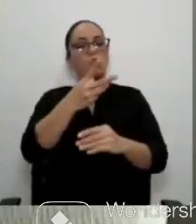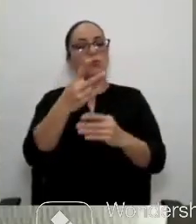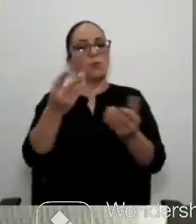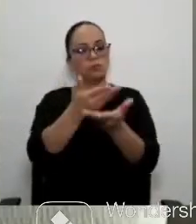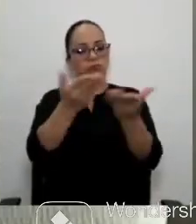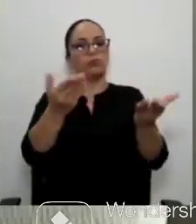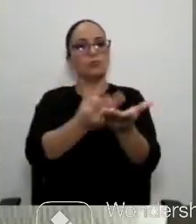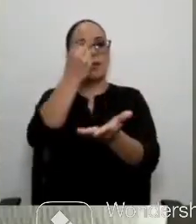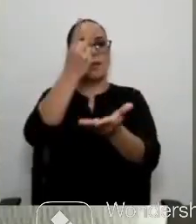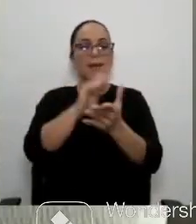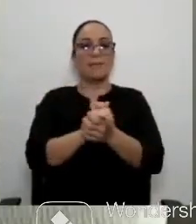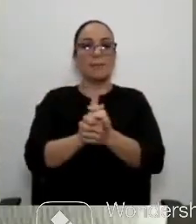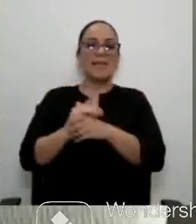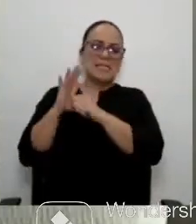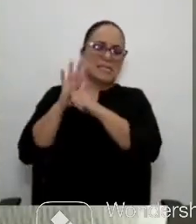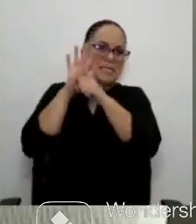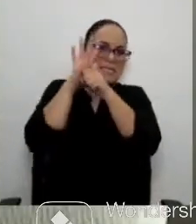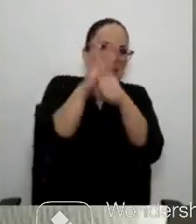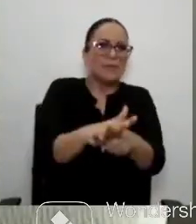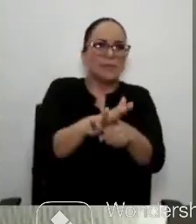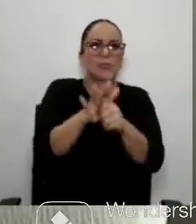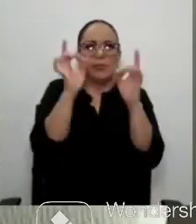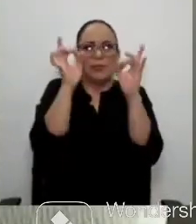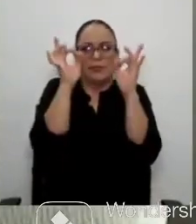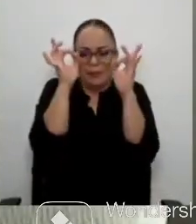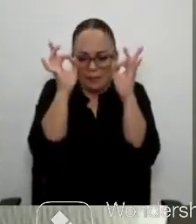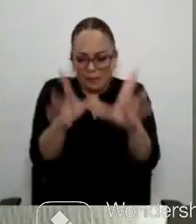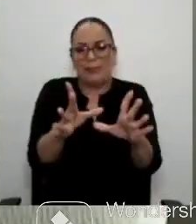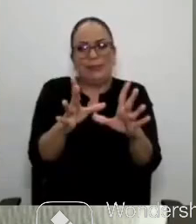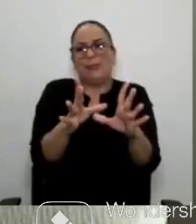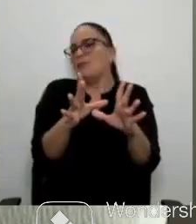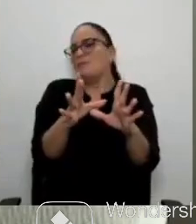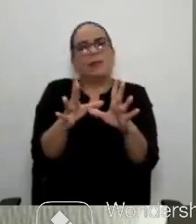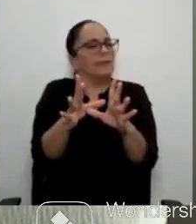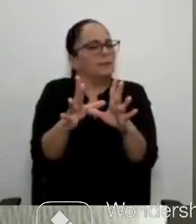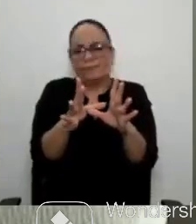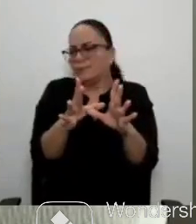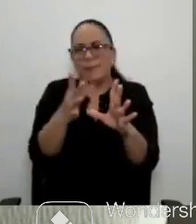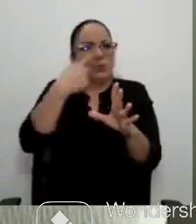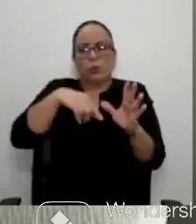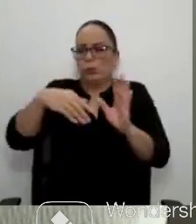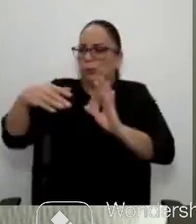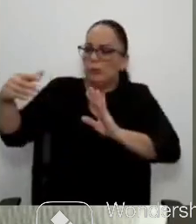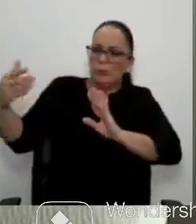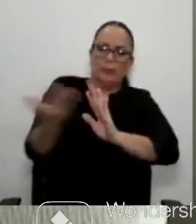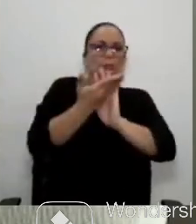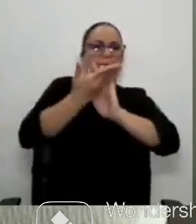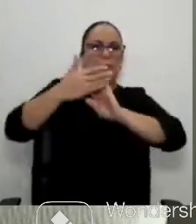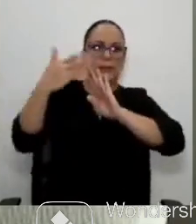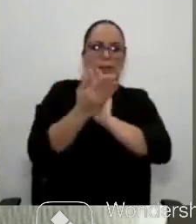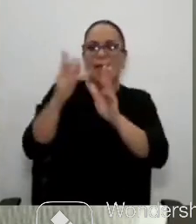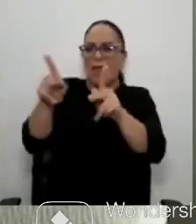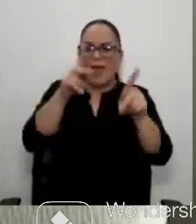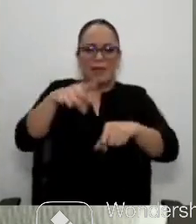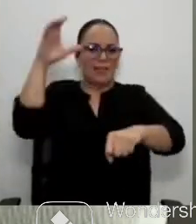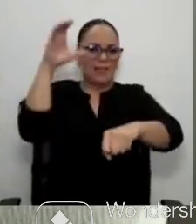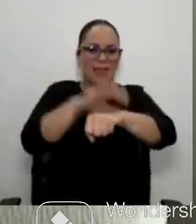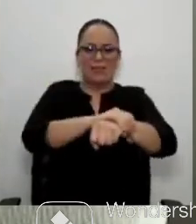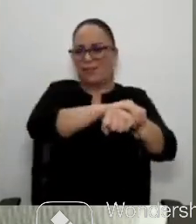represión ha sido brutal, nos están dando durísimo, se están llevando detenidos a nuestras gentes,